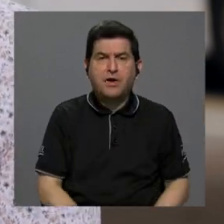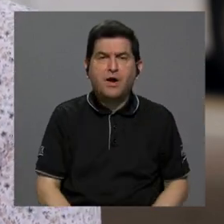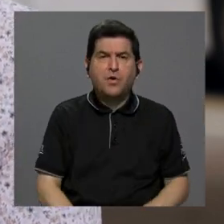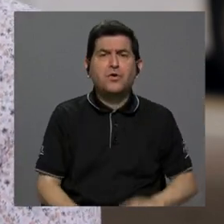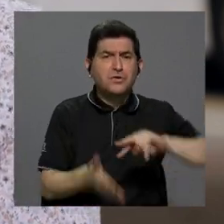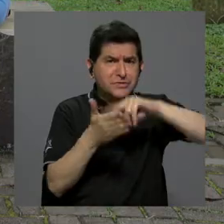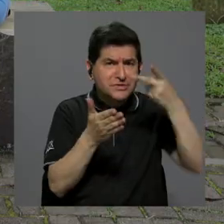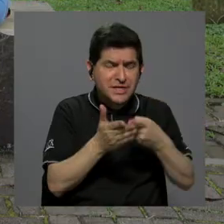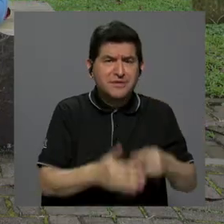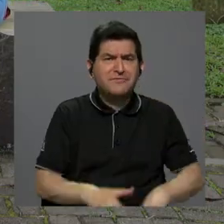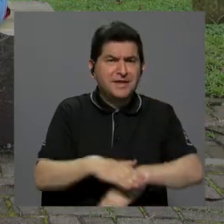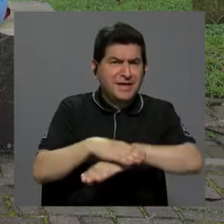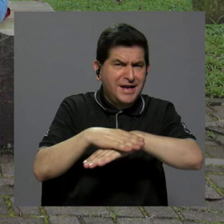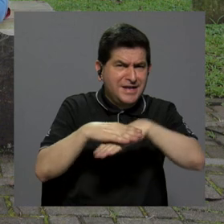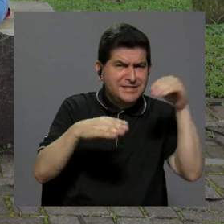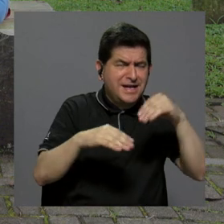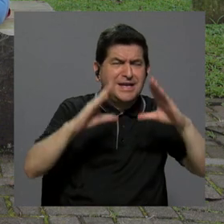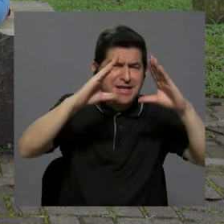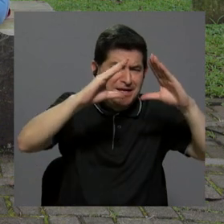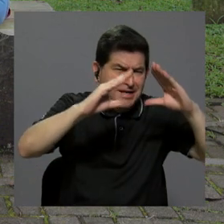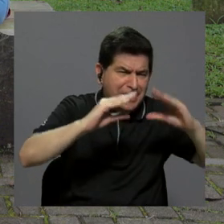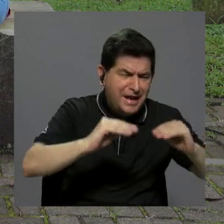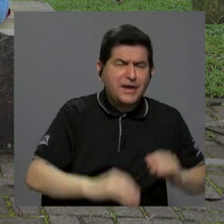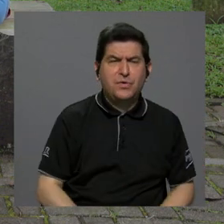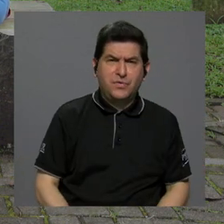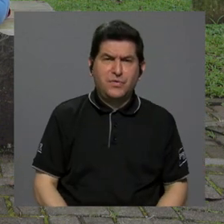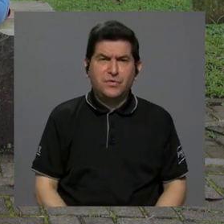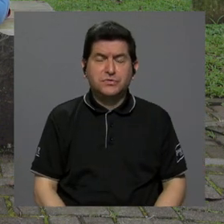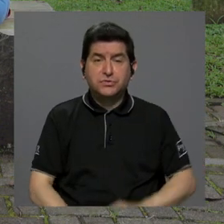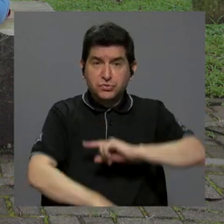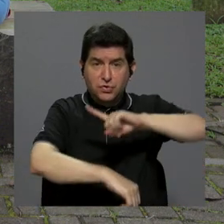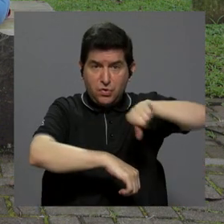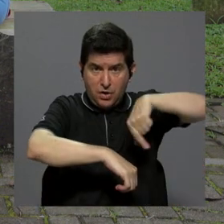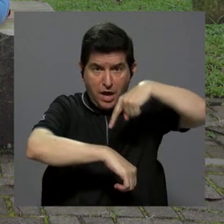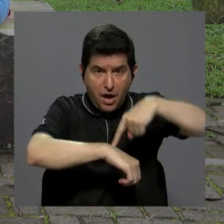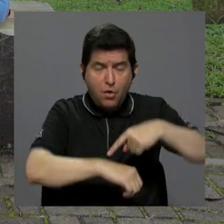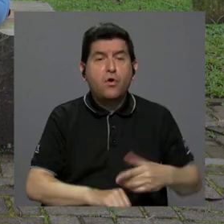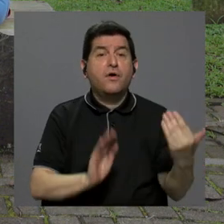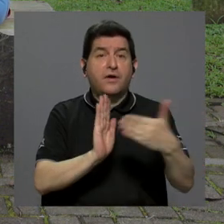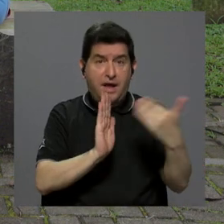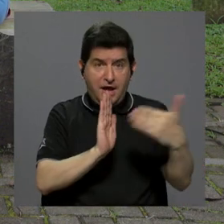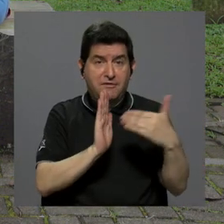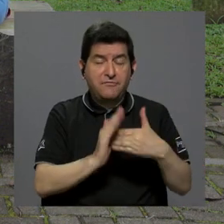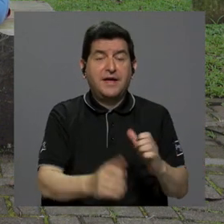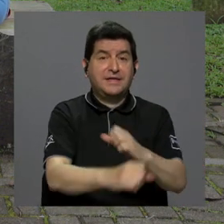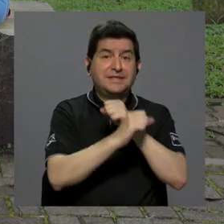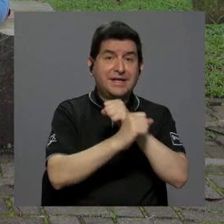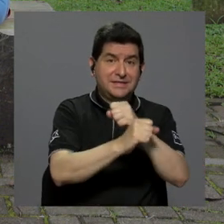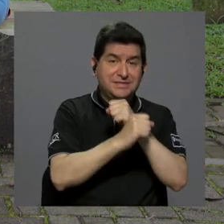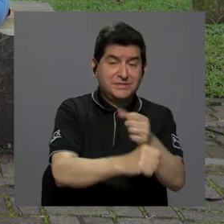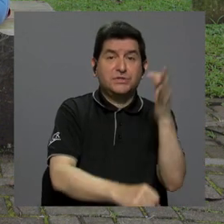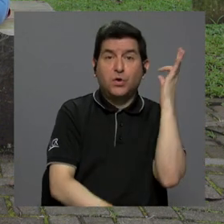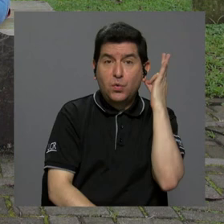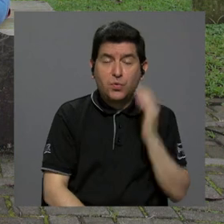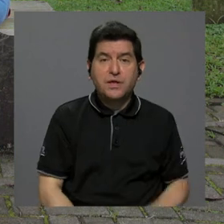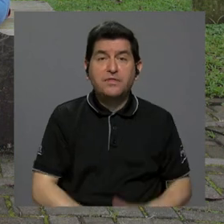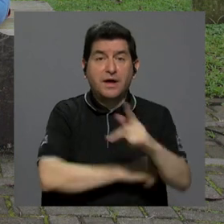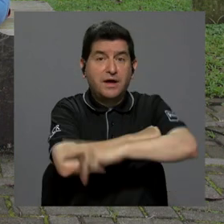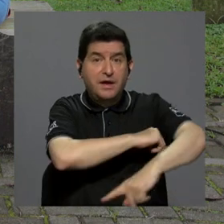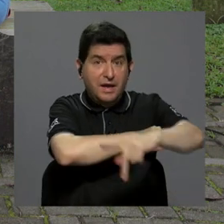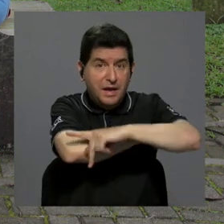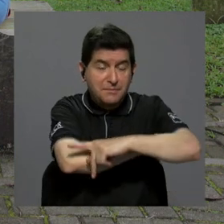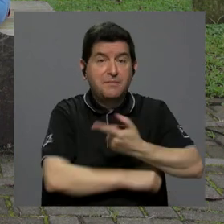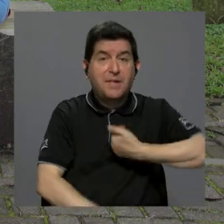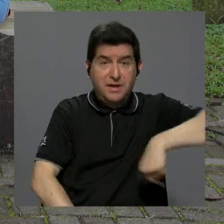deben trabajar, va a implicar salidas nocturnas a mayores horas, que van a afectar la seguridad de las